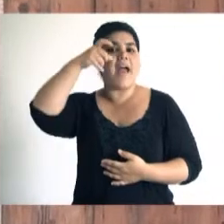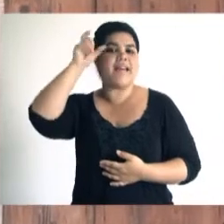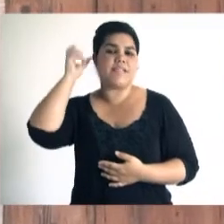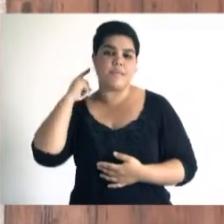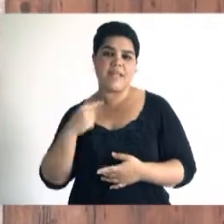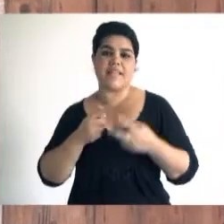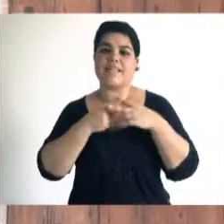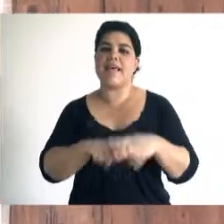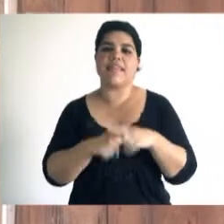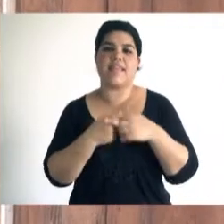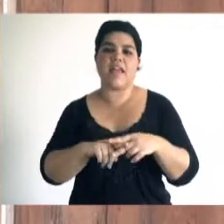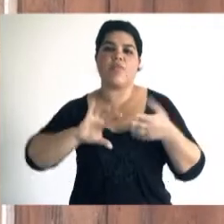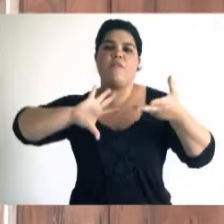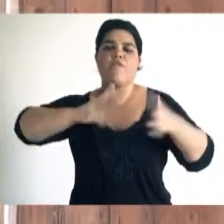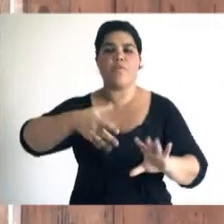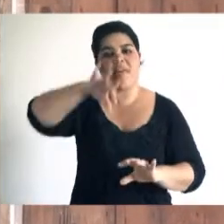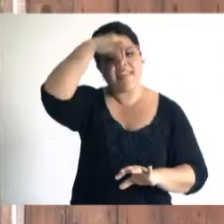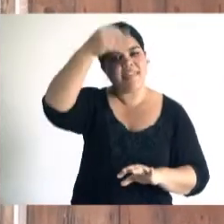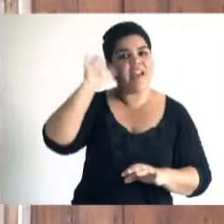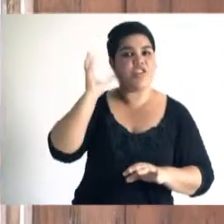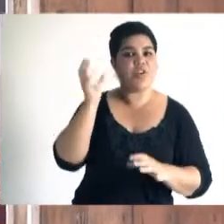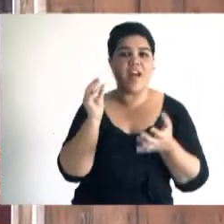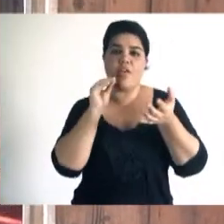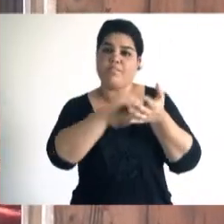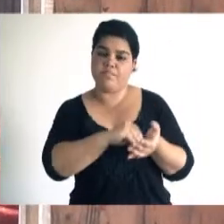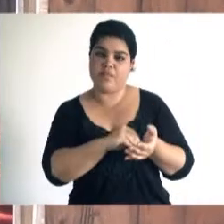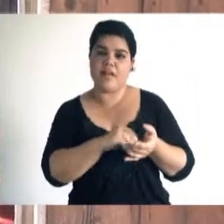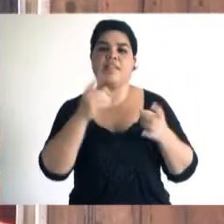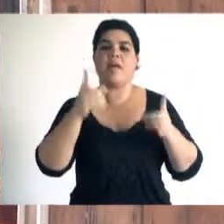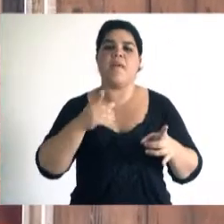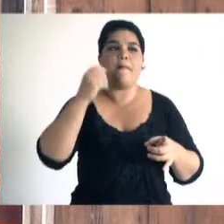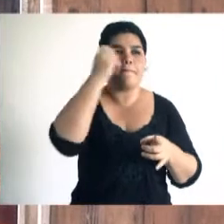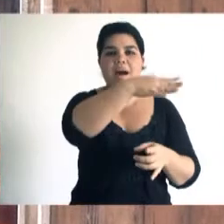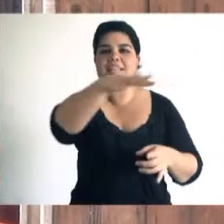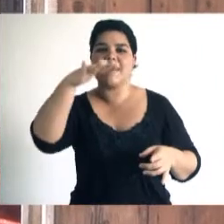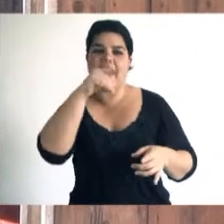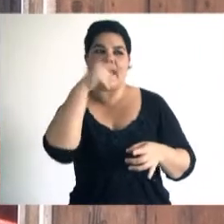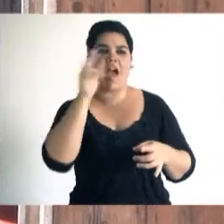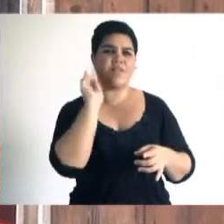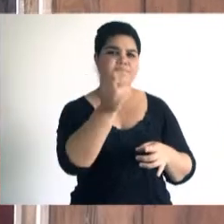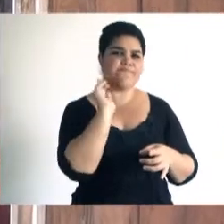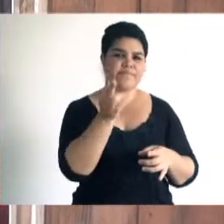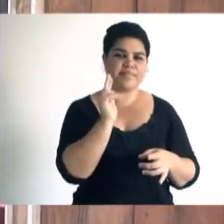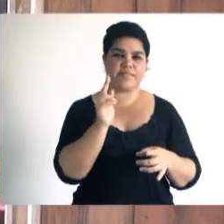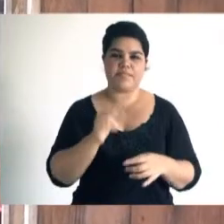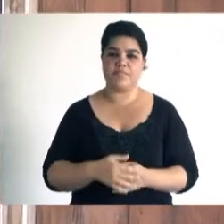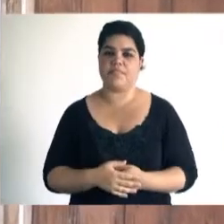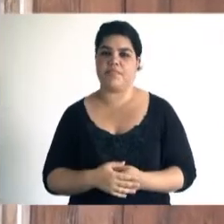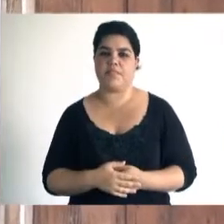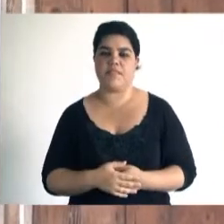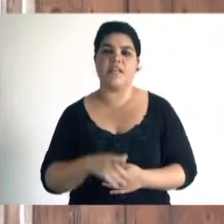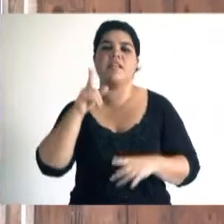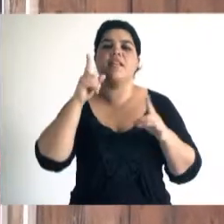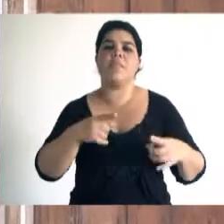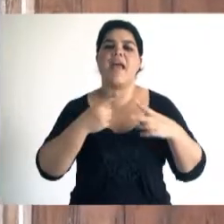del taller, producciones artísticas que van desde el radioteatro a paisajes sonoros, a partir, como te decía, de la incorporación de